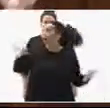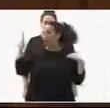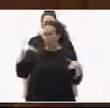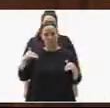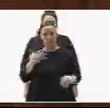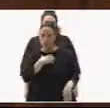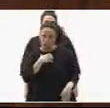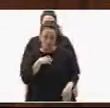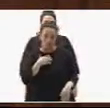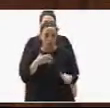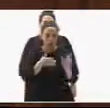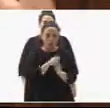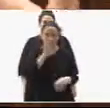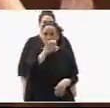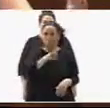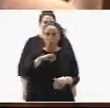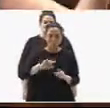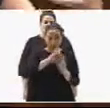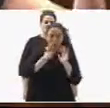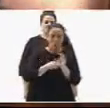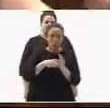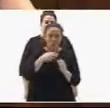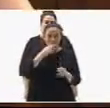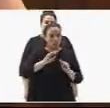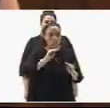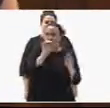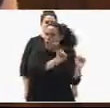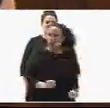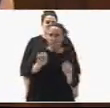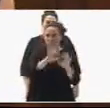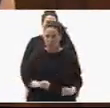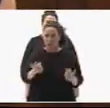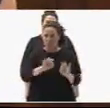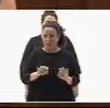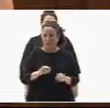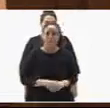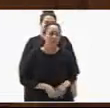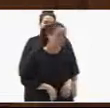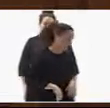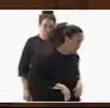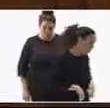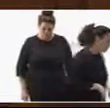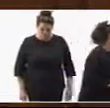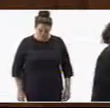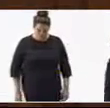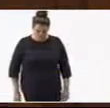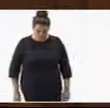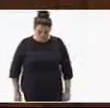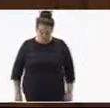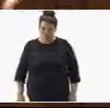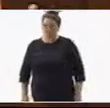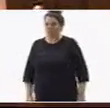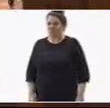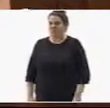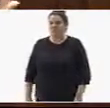general de la comunidad autónoma, de las nuevas políticas renovadoras que hay que emprender. ¿De qué hace falta para